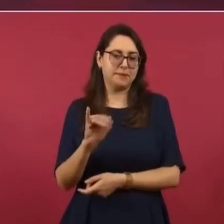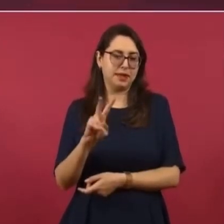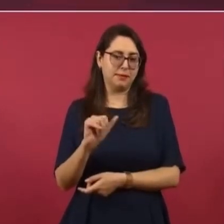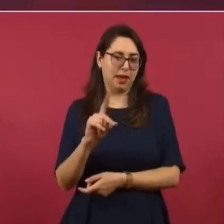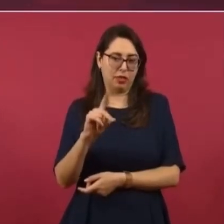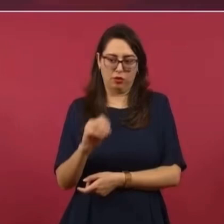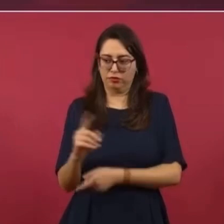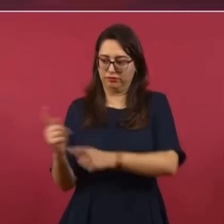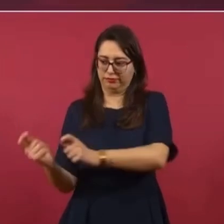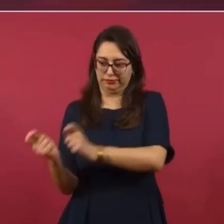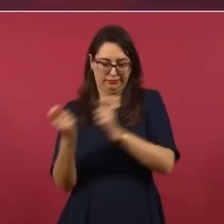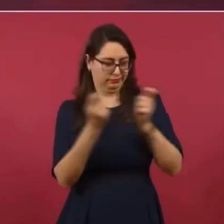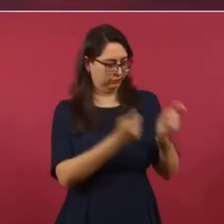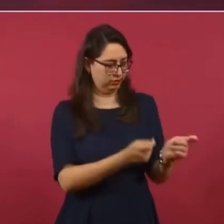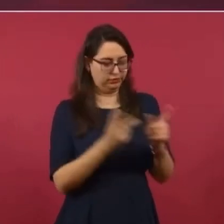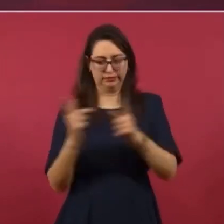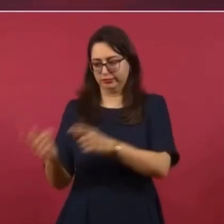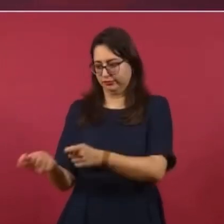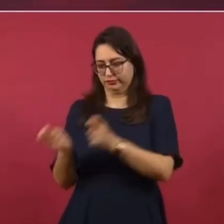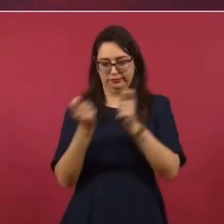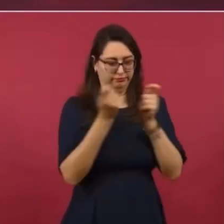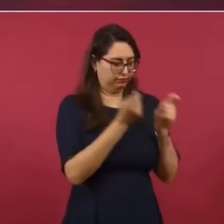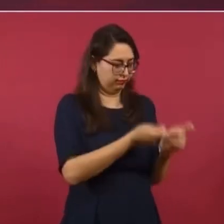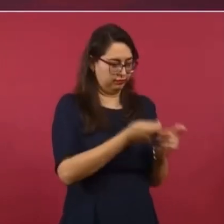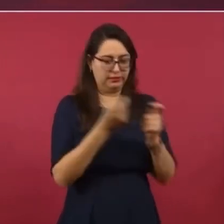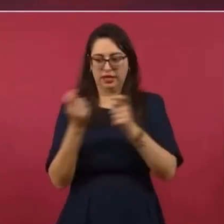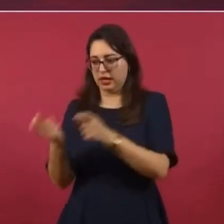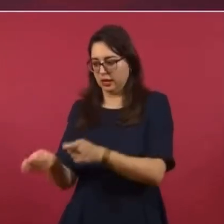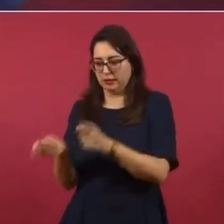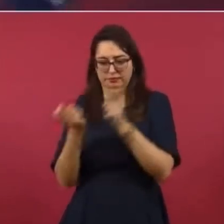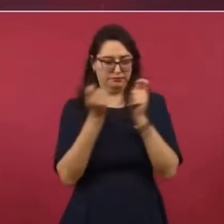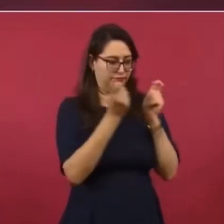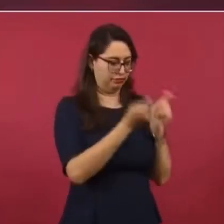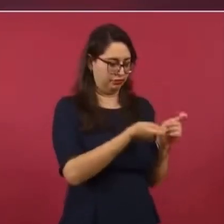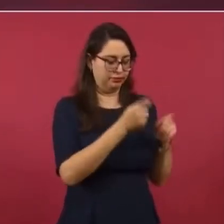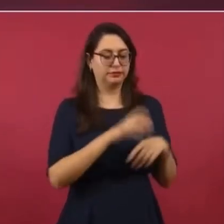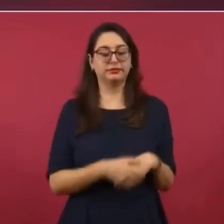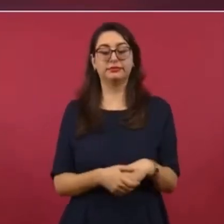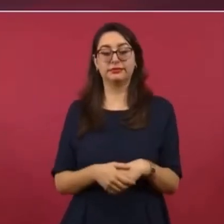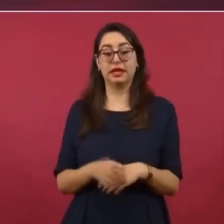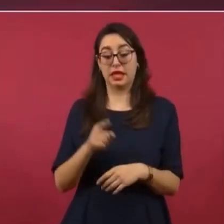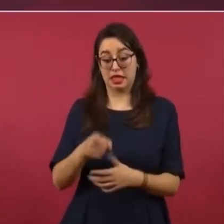una especie, también le llamaban libros blancos.